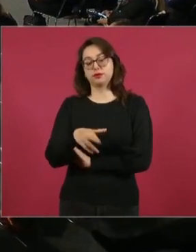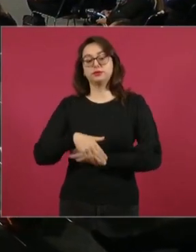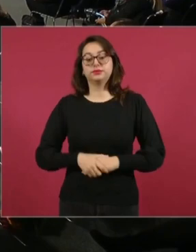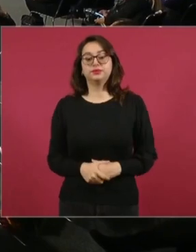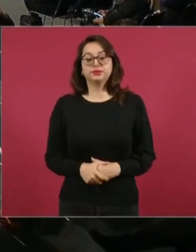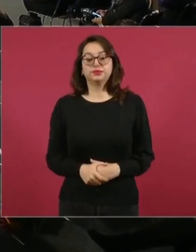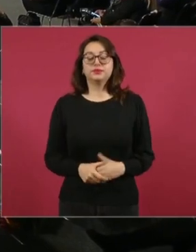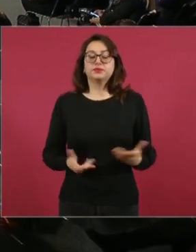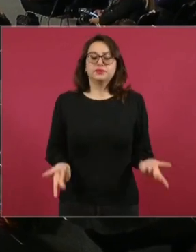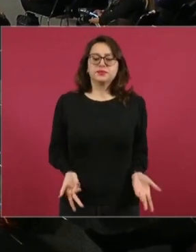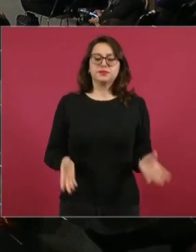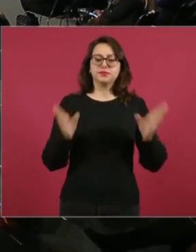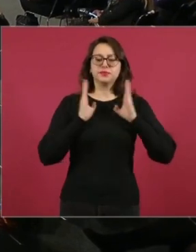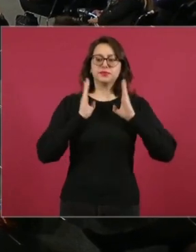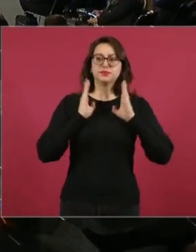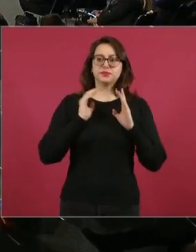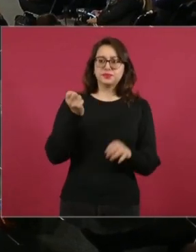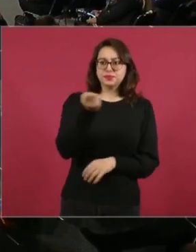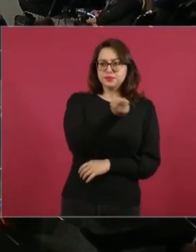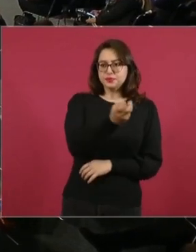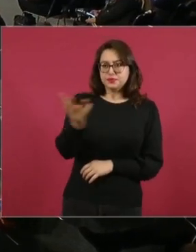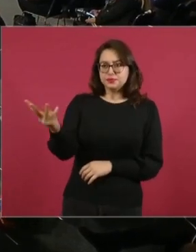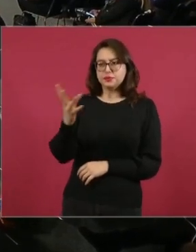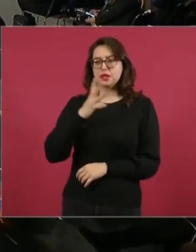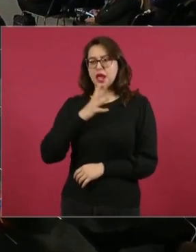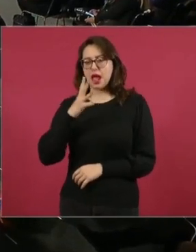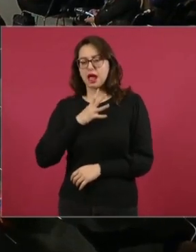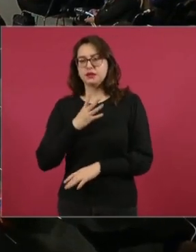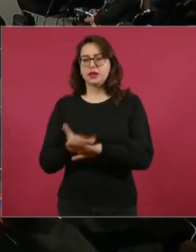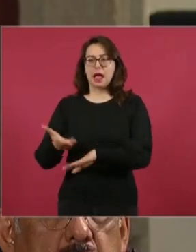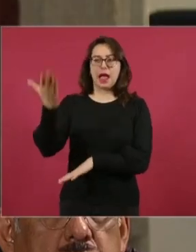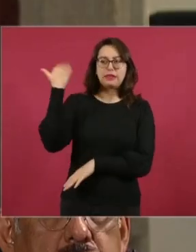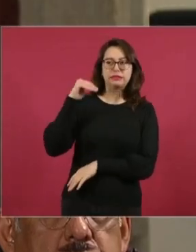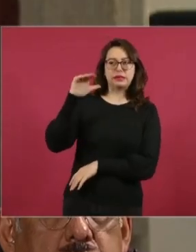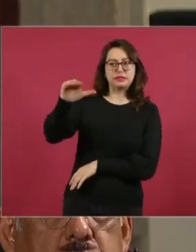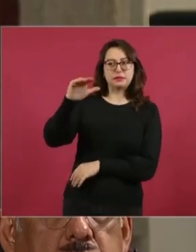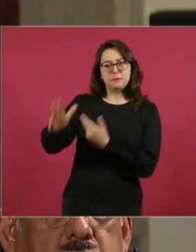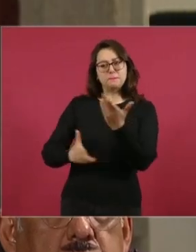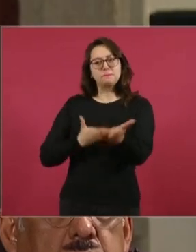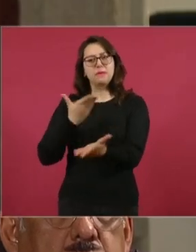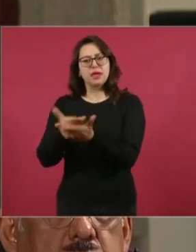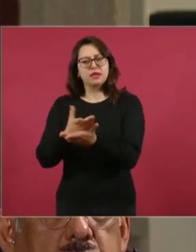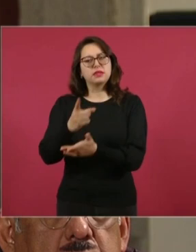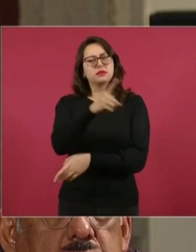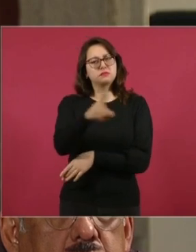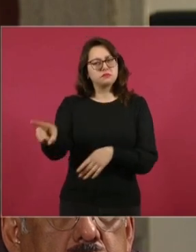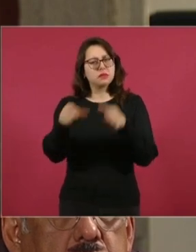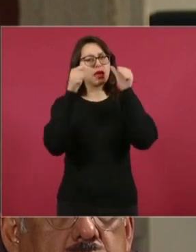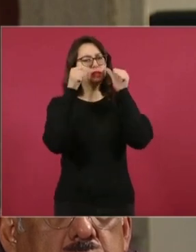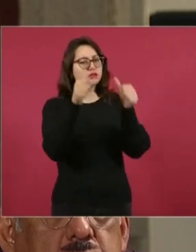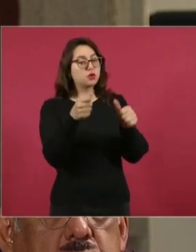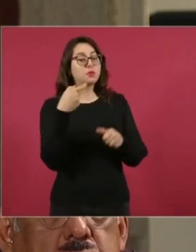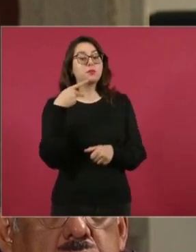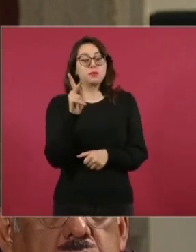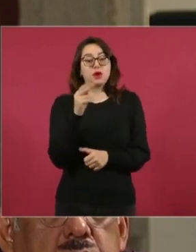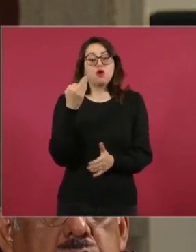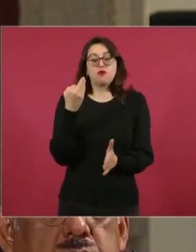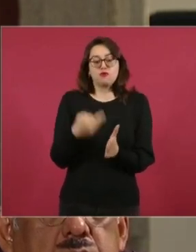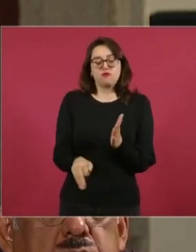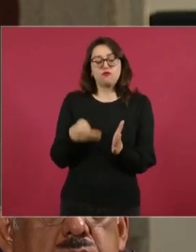petición que ya está satisfecha de alguna manera, nada más que todavía no es una realidad. Mira, ahora que me tuve que quedar para